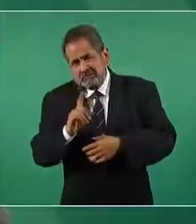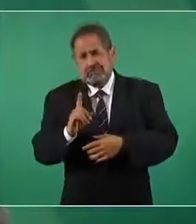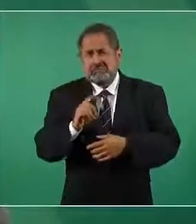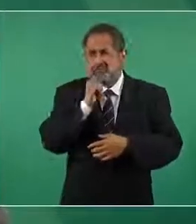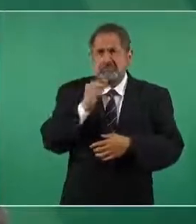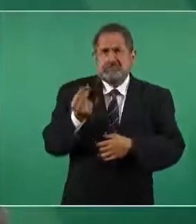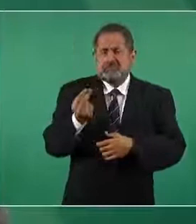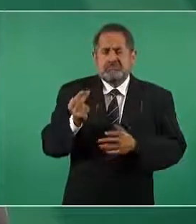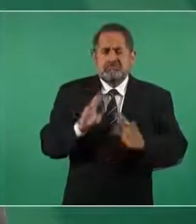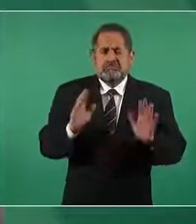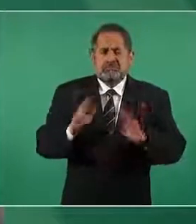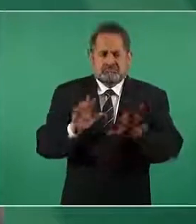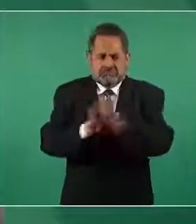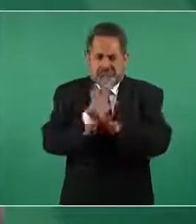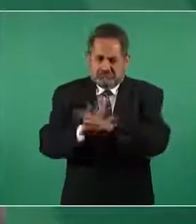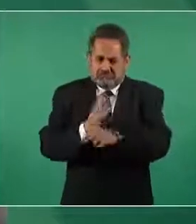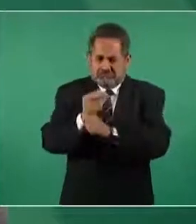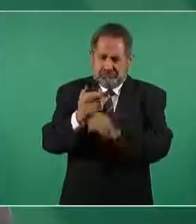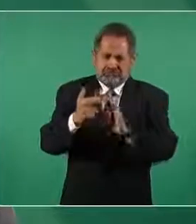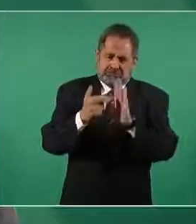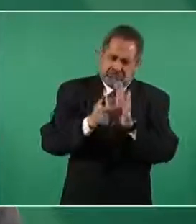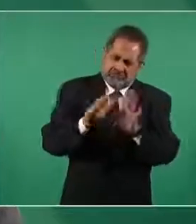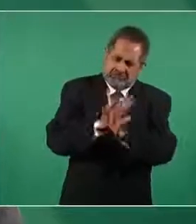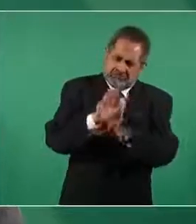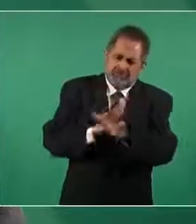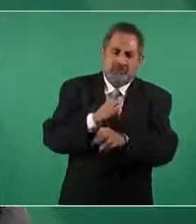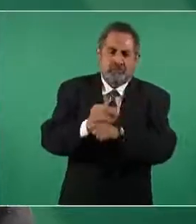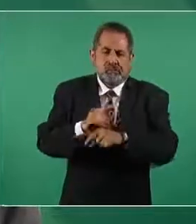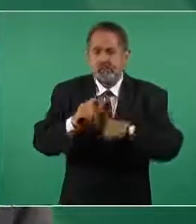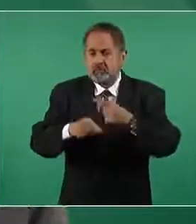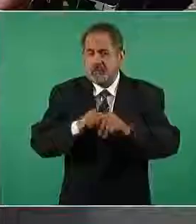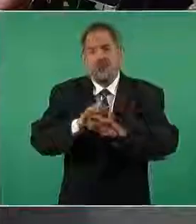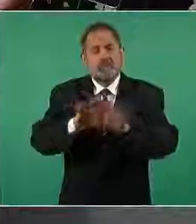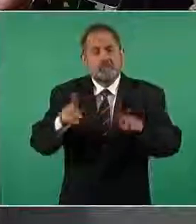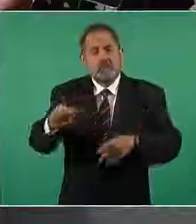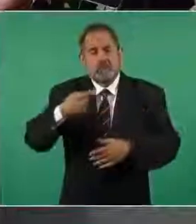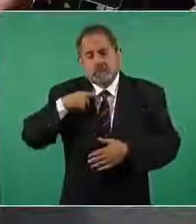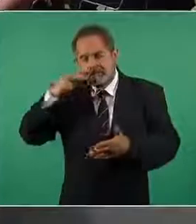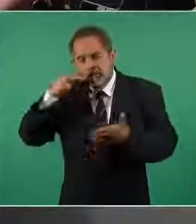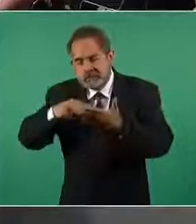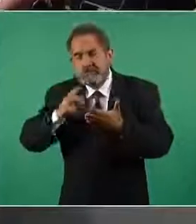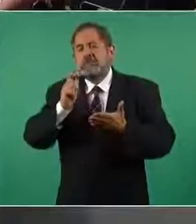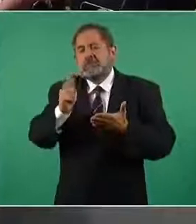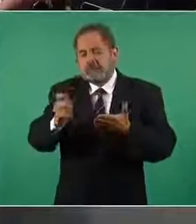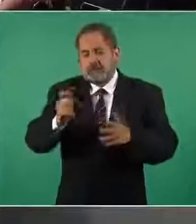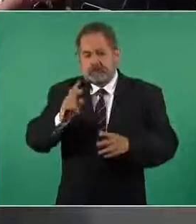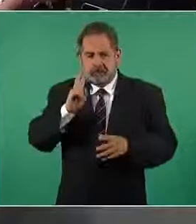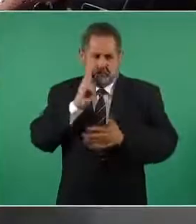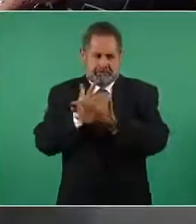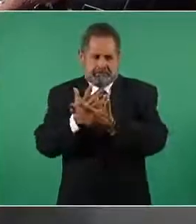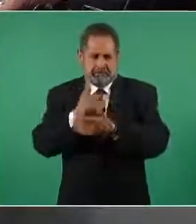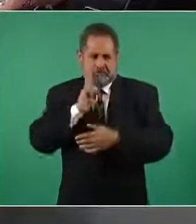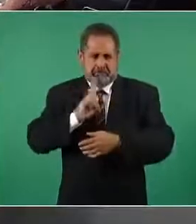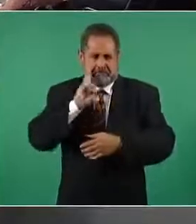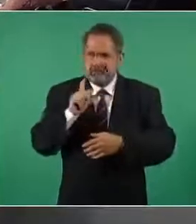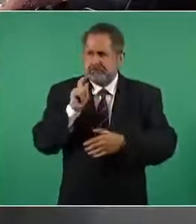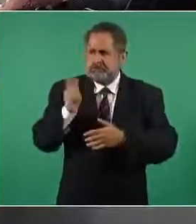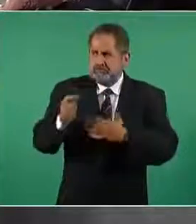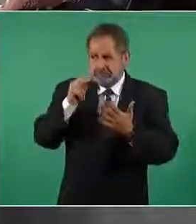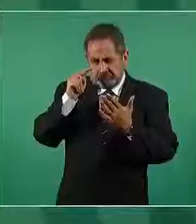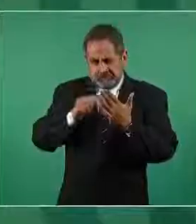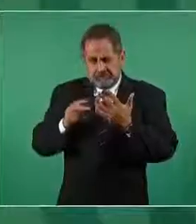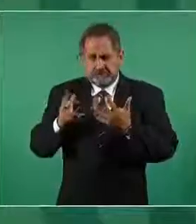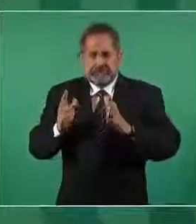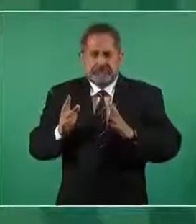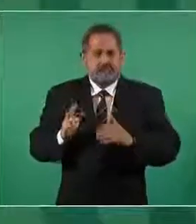necesario que haya una modificación que haya una reforma de todas maneras vamos a ver de qué se trata a veces